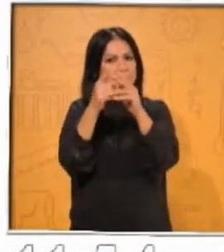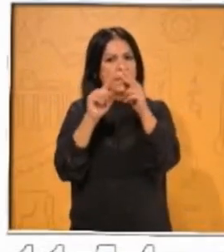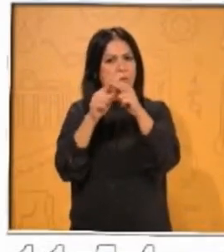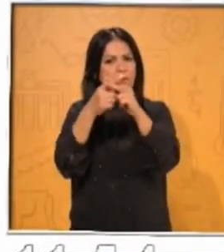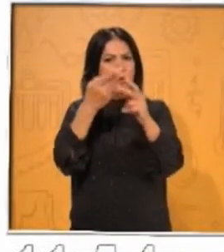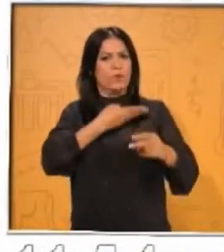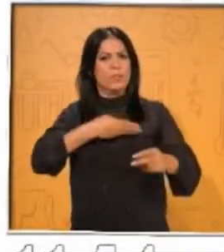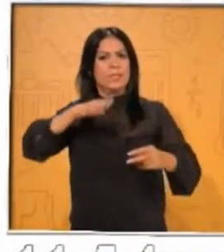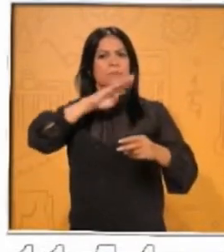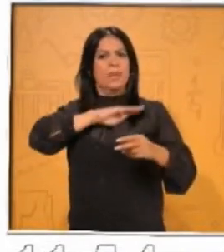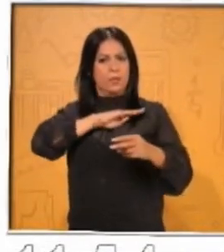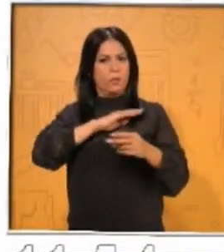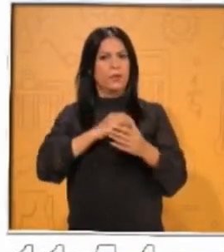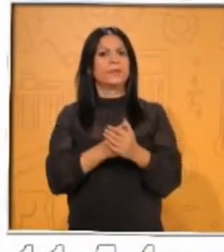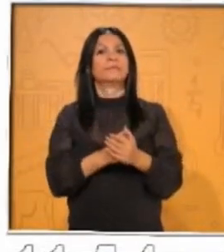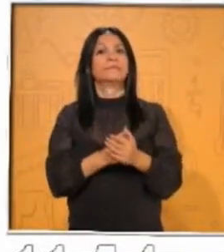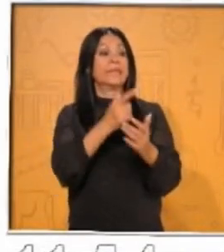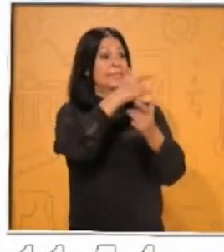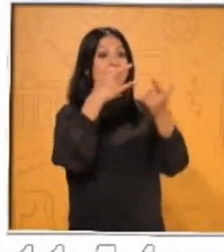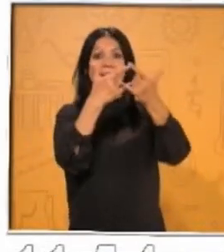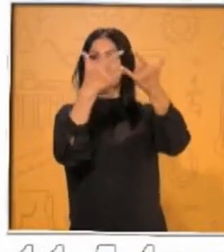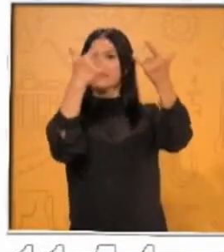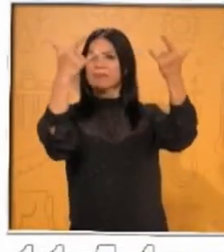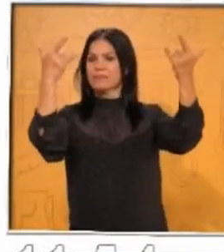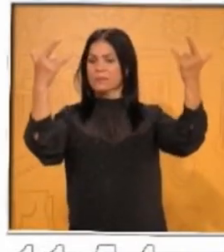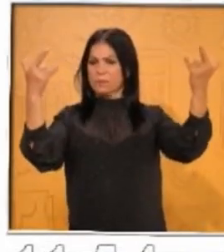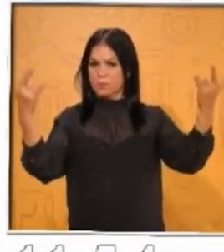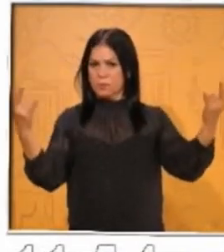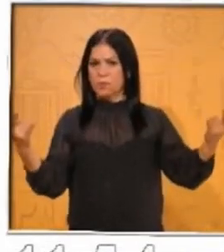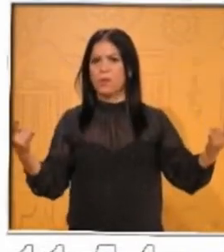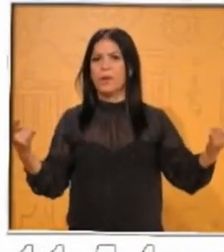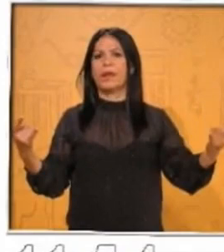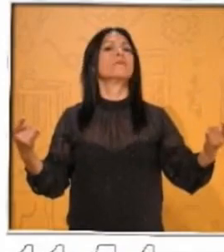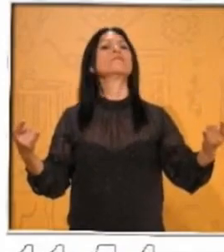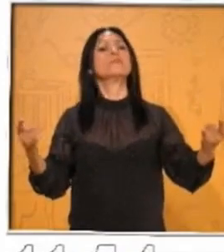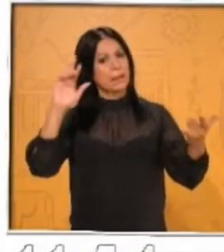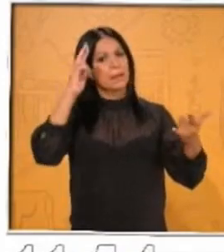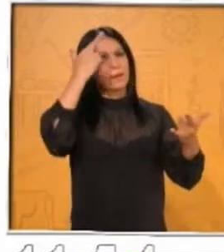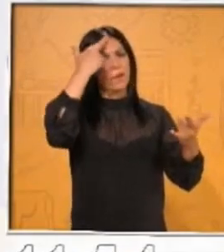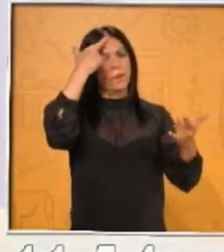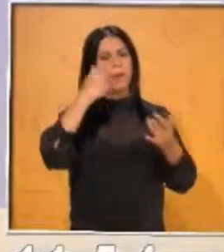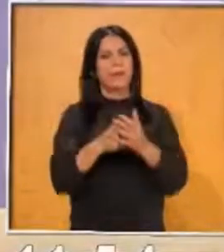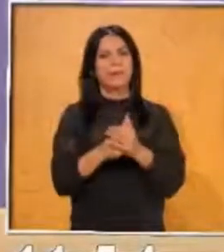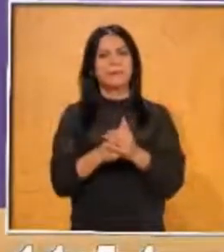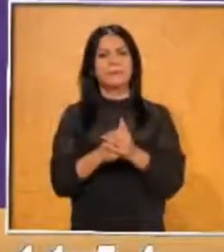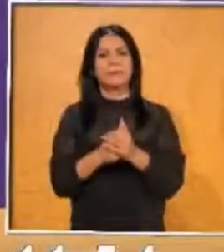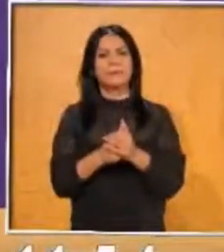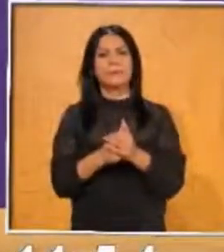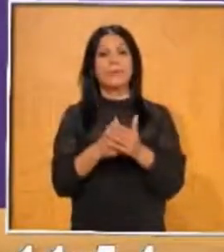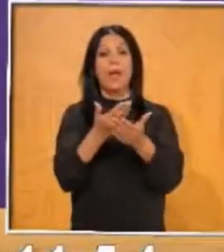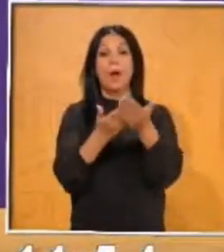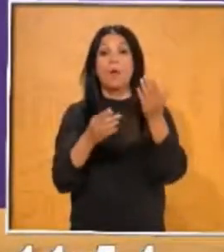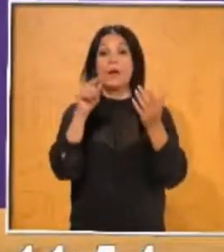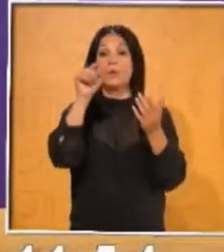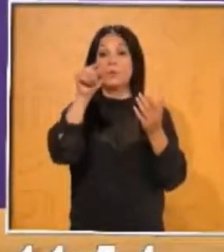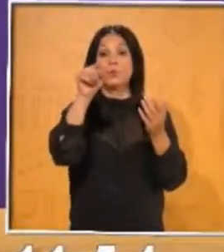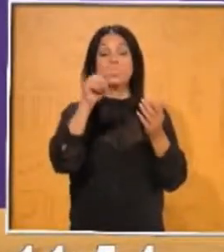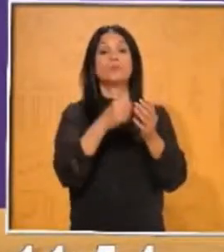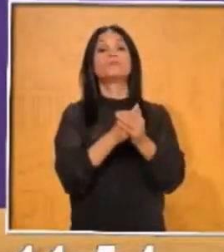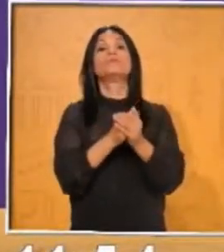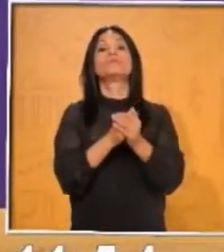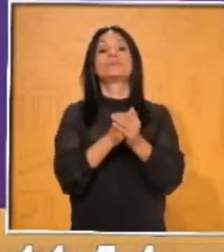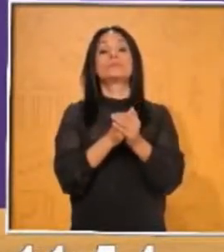bien, pues después de haber contado esta historia y haberle puesto mucha atención en casita, los invitó a ser y a situar y